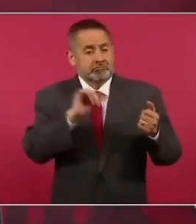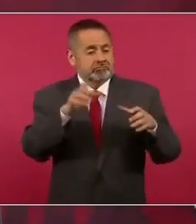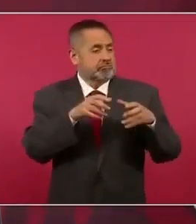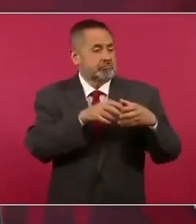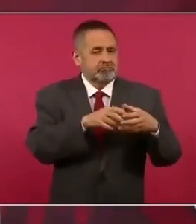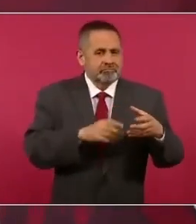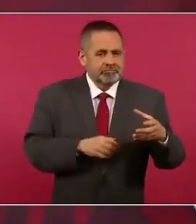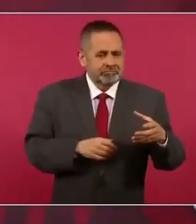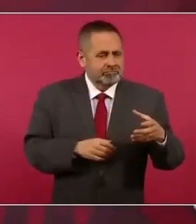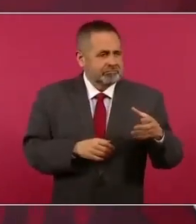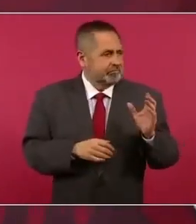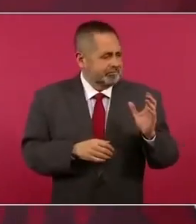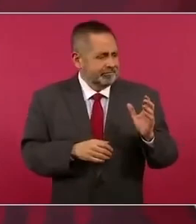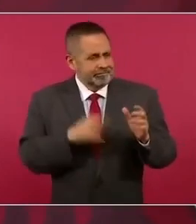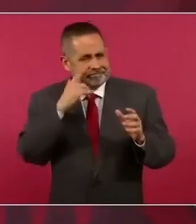pues voten por